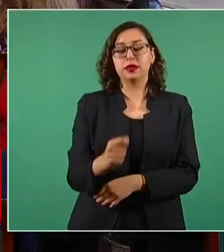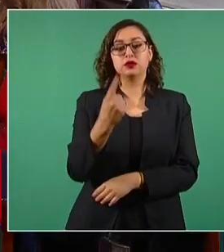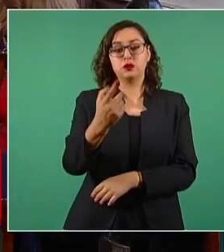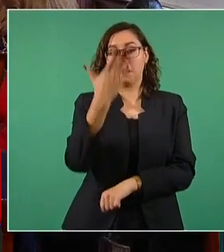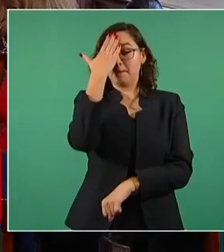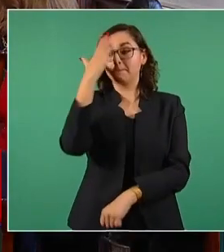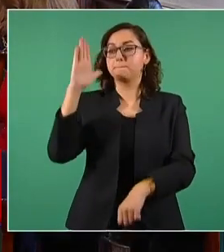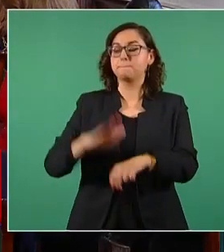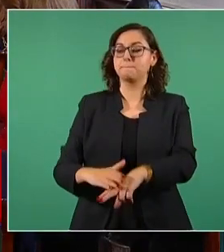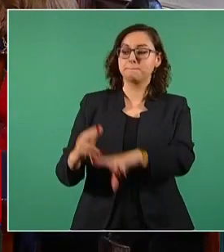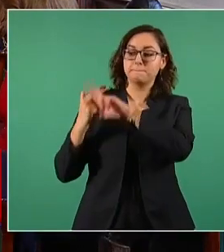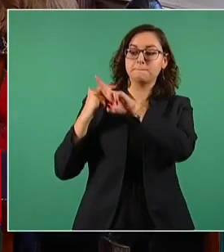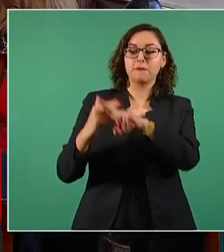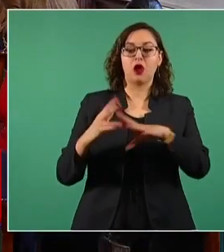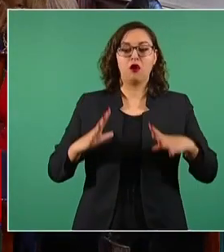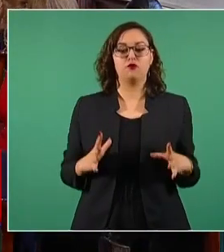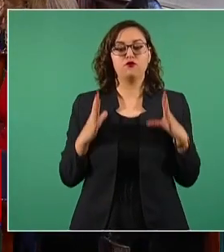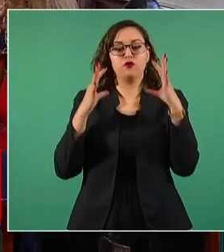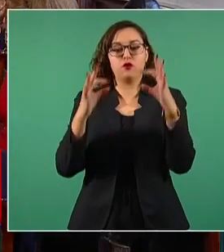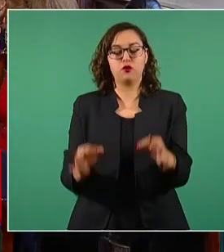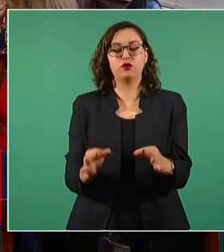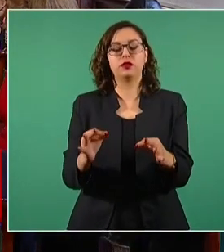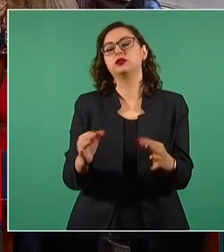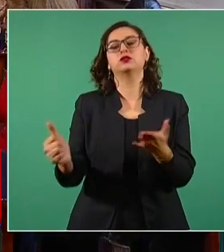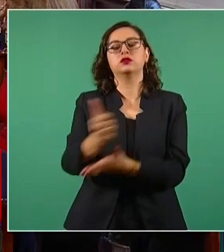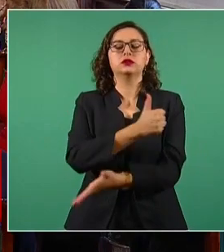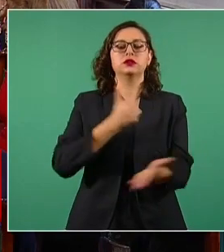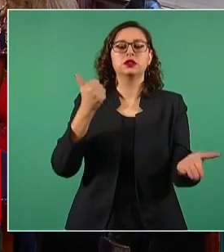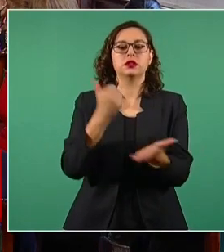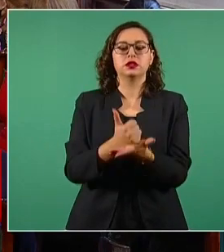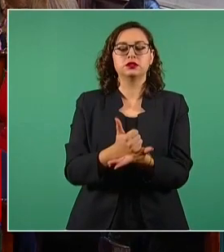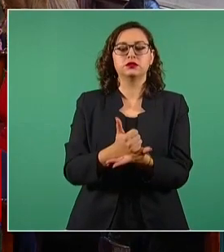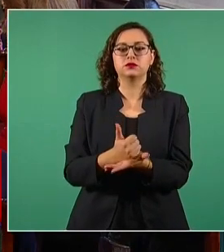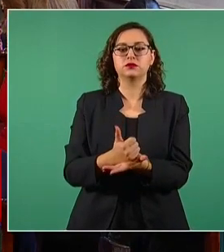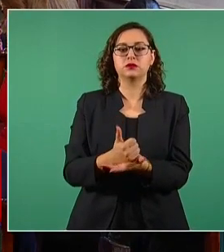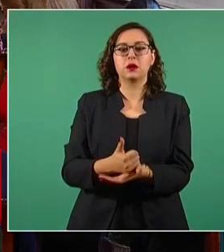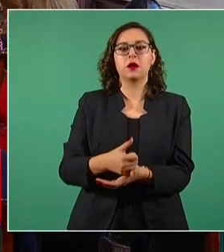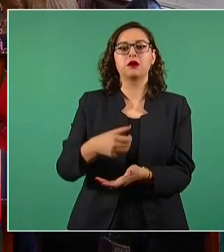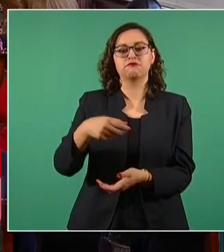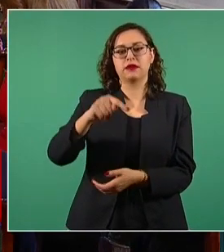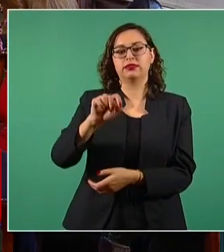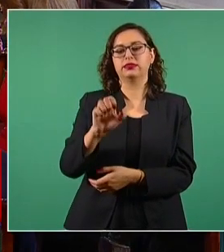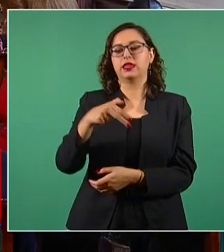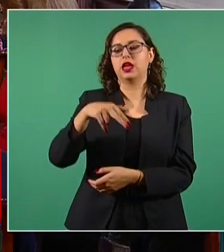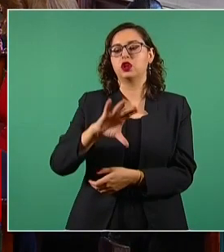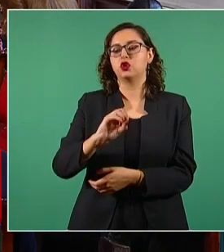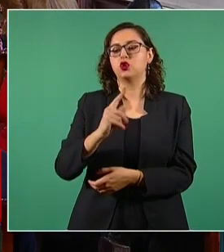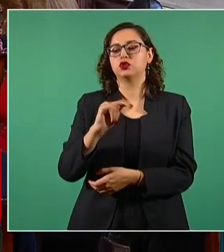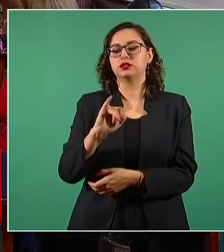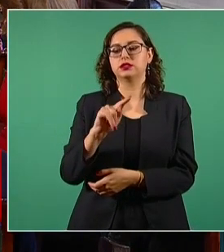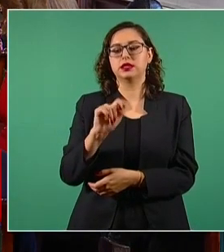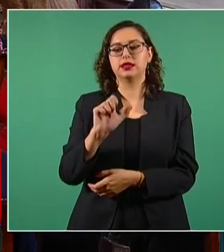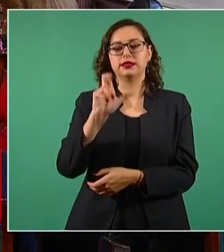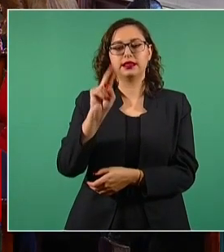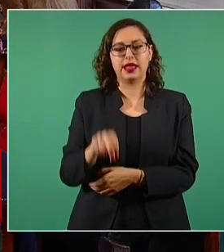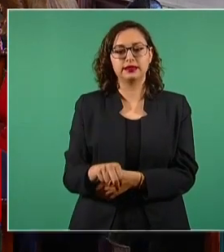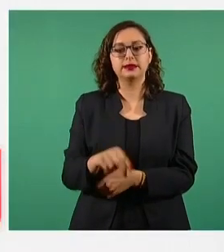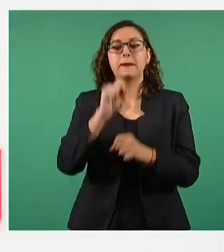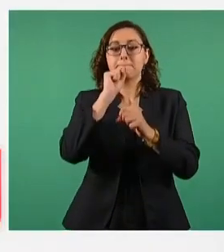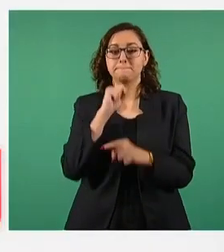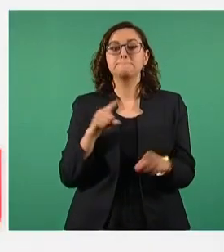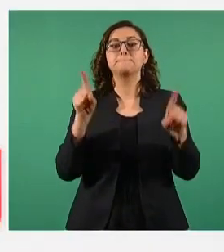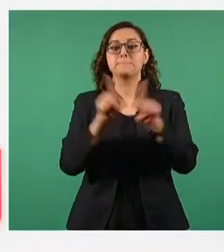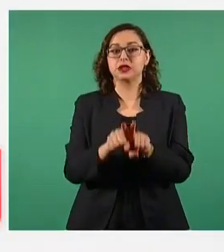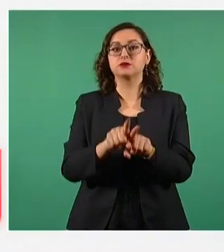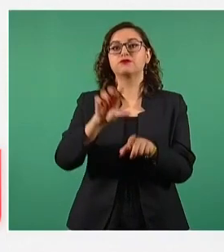fundación de nuestra ciudad capital, México-Tenochtitlán. También recordamos la caída